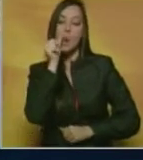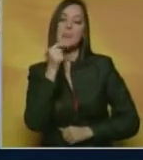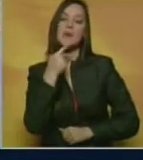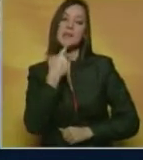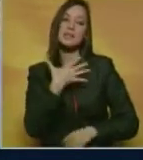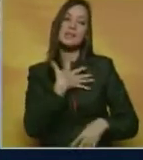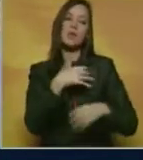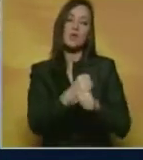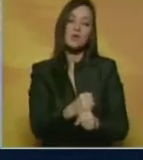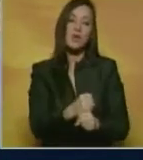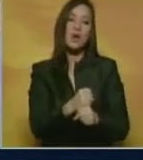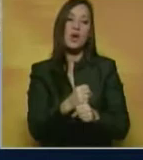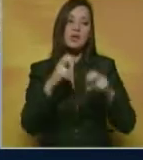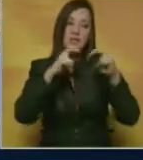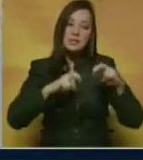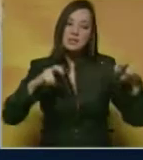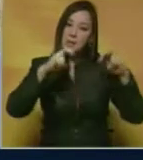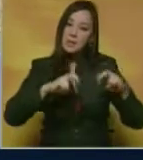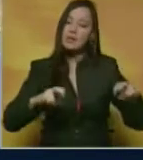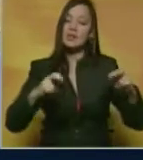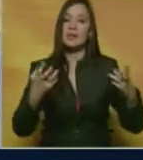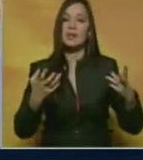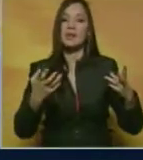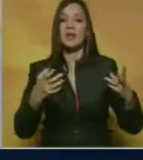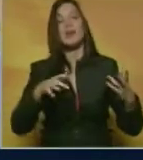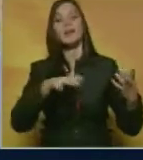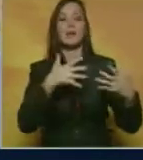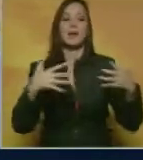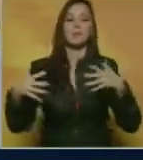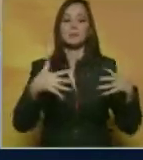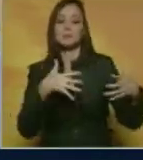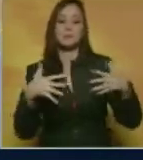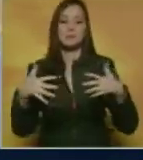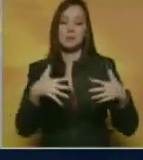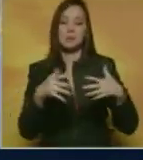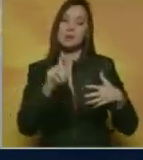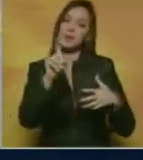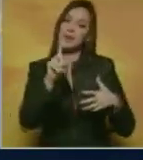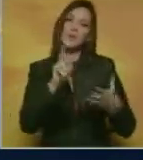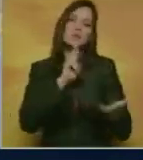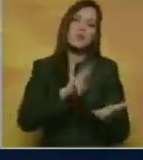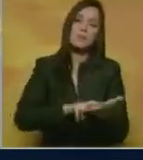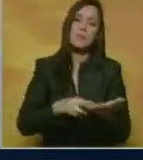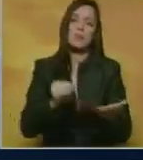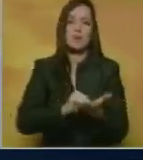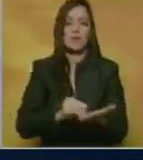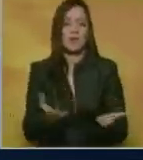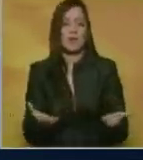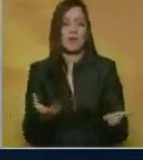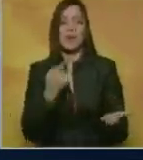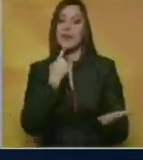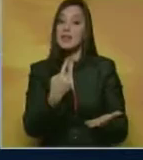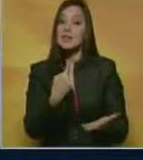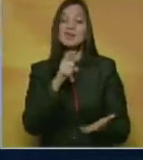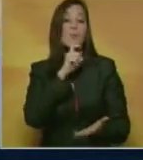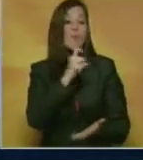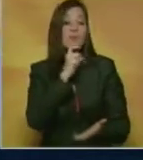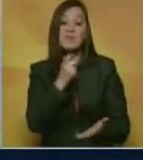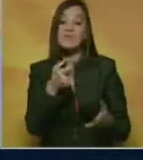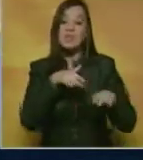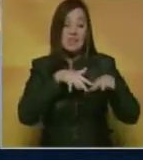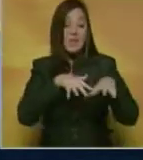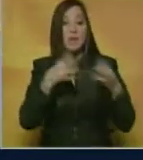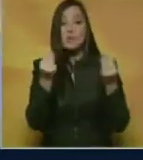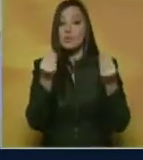que se lleve a cabo una investigación para asegurar que este tipo de incidentes no vuelvan a ocurrir, al tiempo que destacó las dificultades de organizar este tipo de